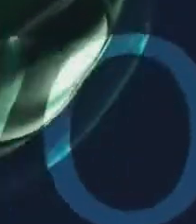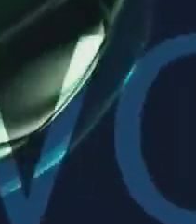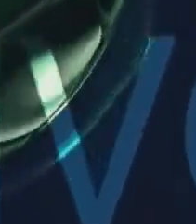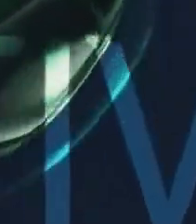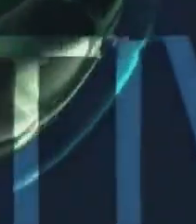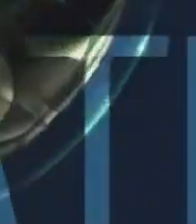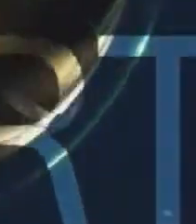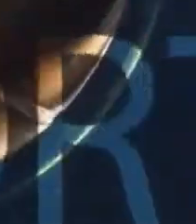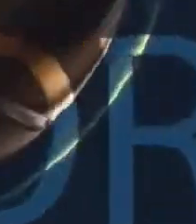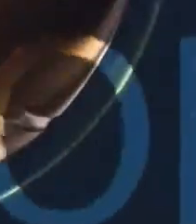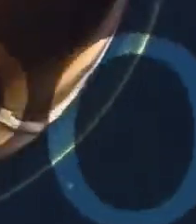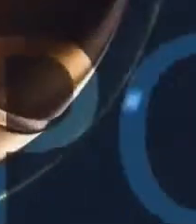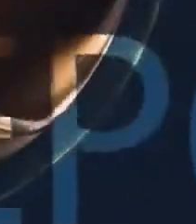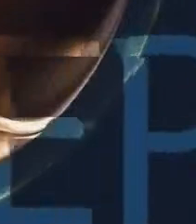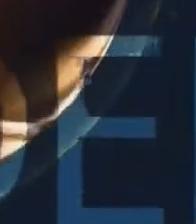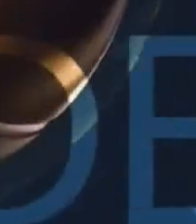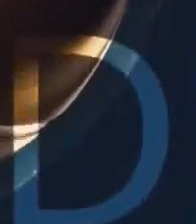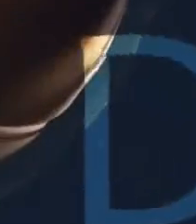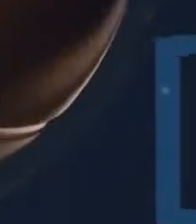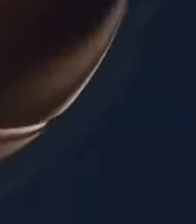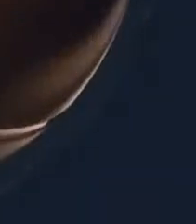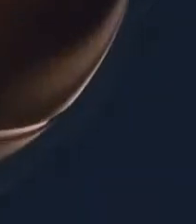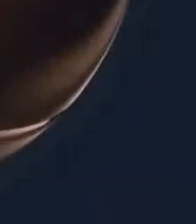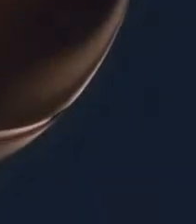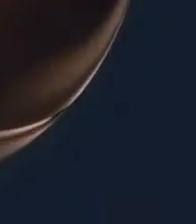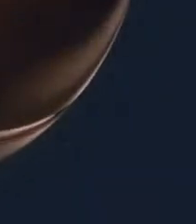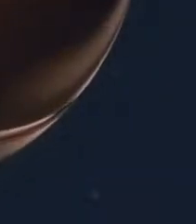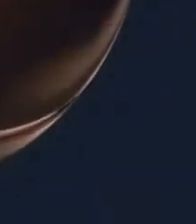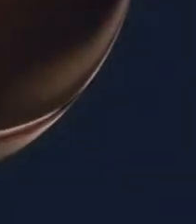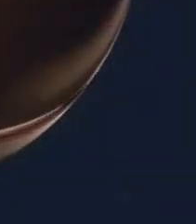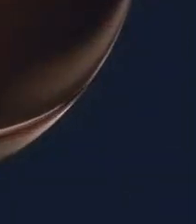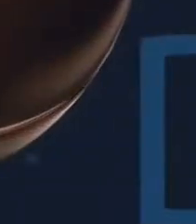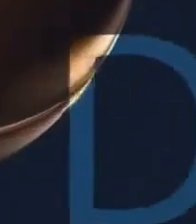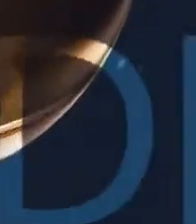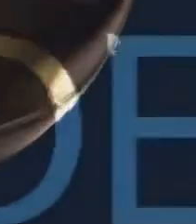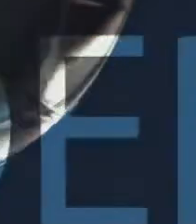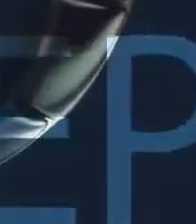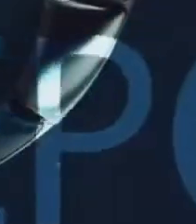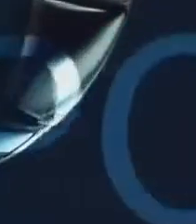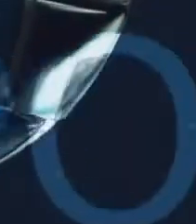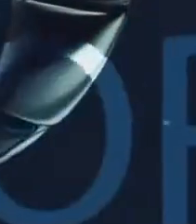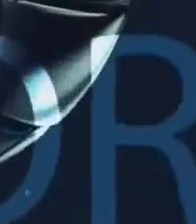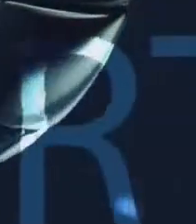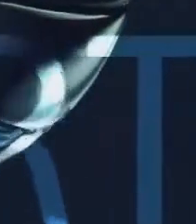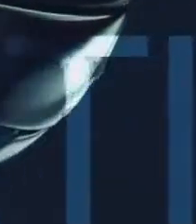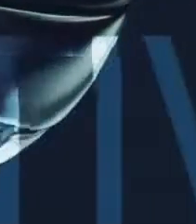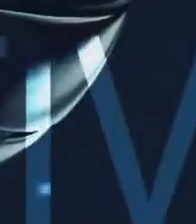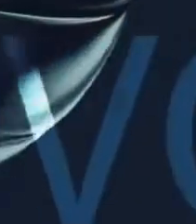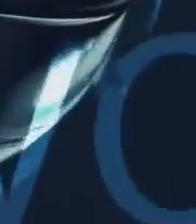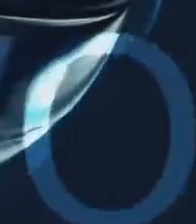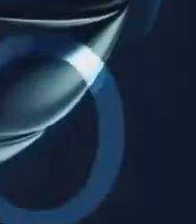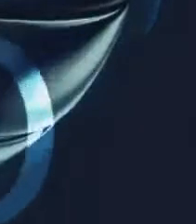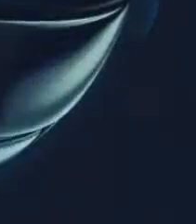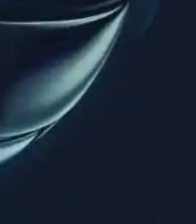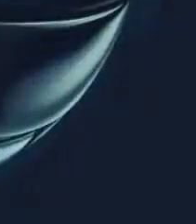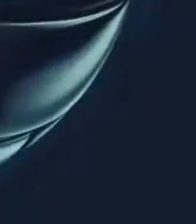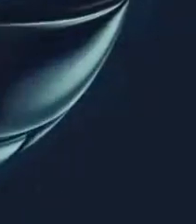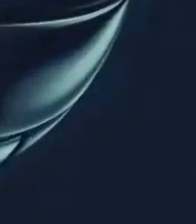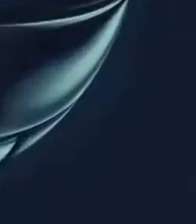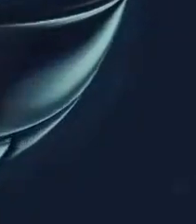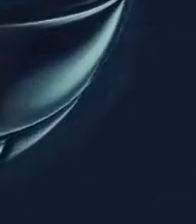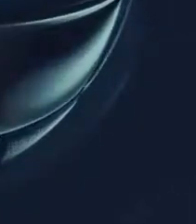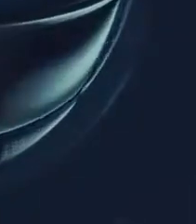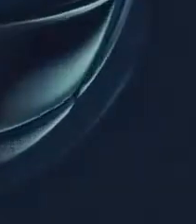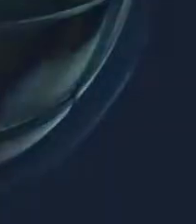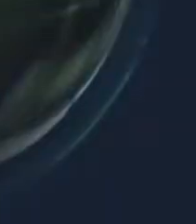Durante la fecha FIFA Inter recibirá a Bragantino el martes 7 Pasemos ahora a hablar del